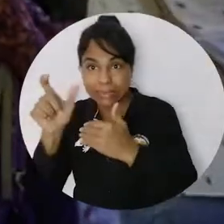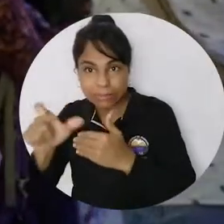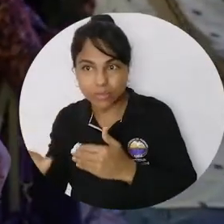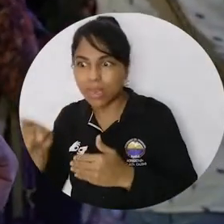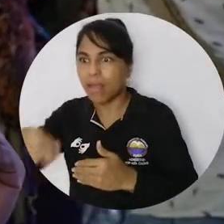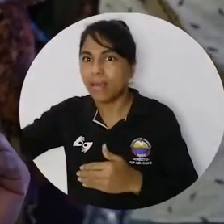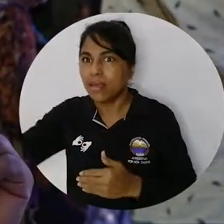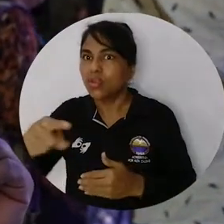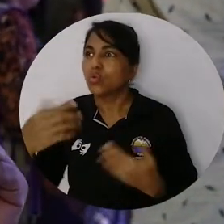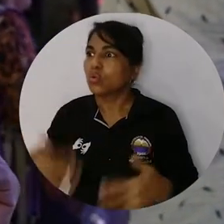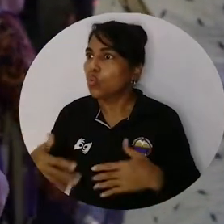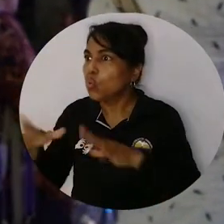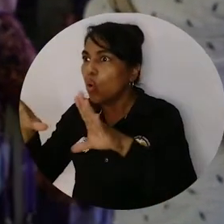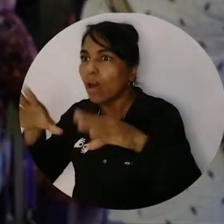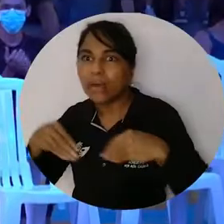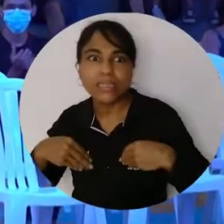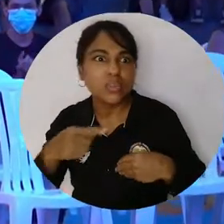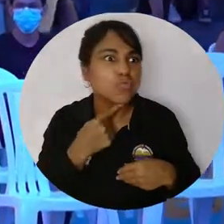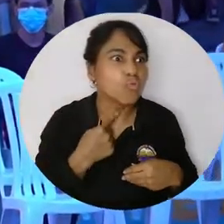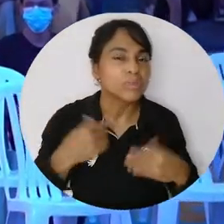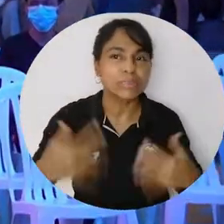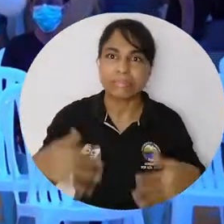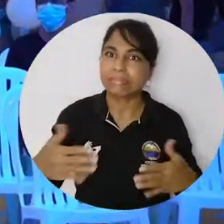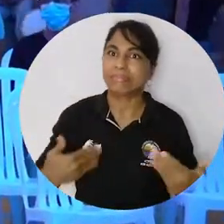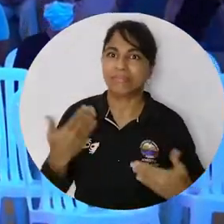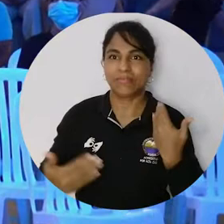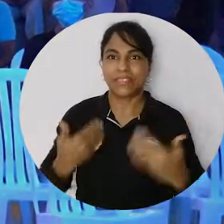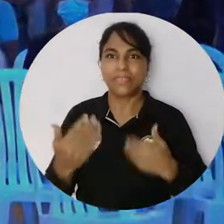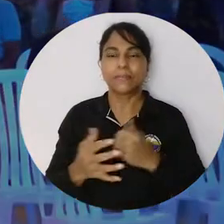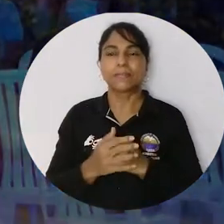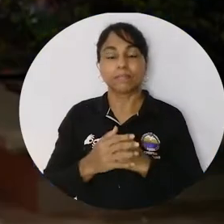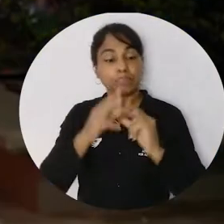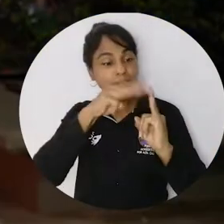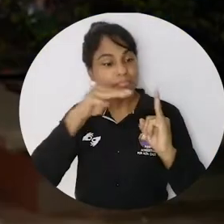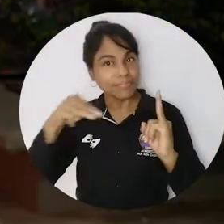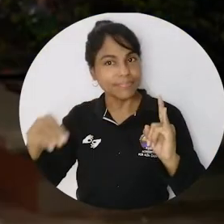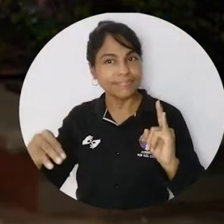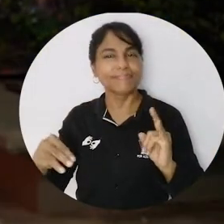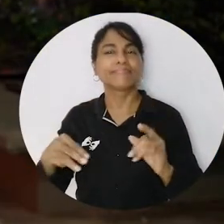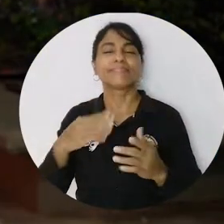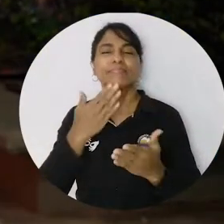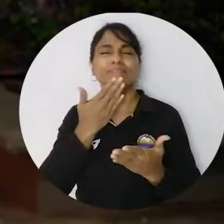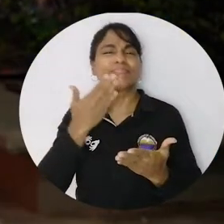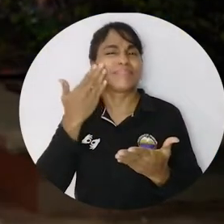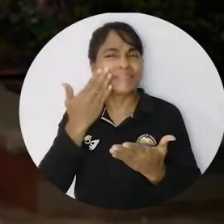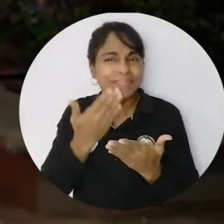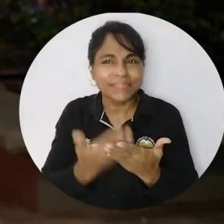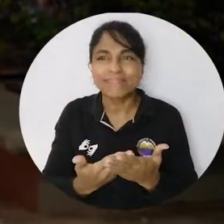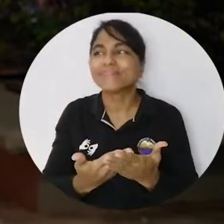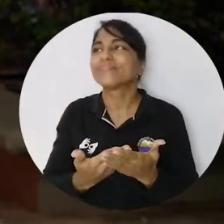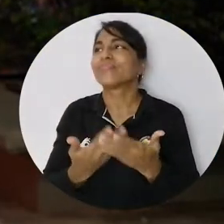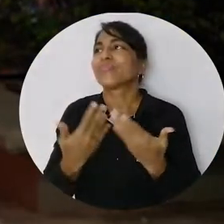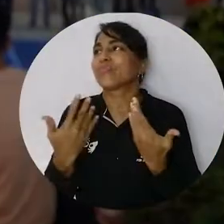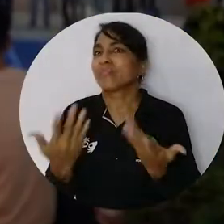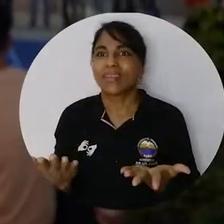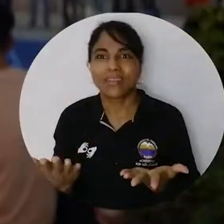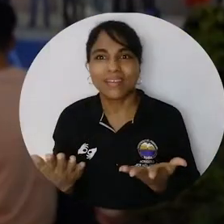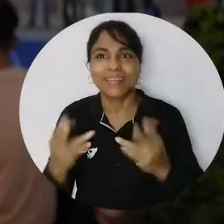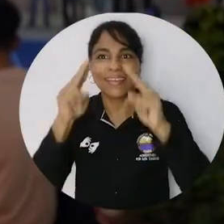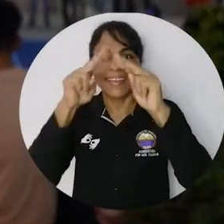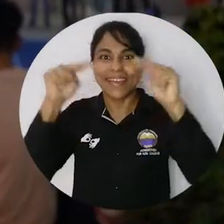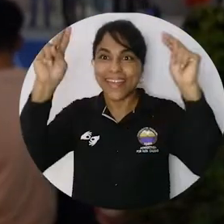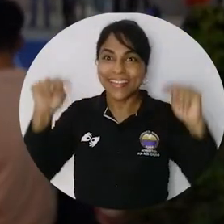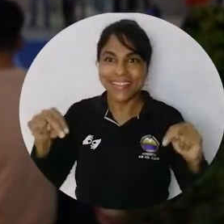mostraron complacidas por la aceptación de cada uno de los asistentes. A la Uni Magdalena fue agradecido primeramente de